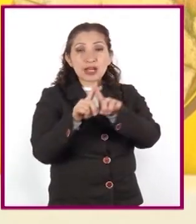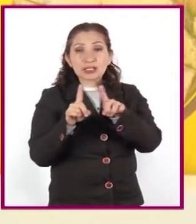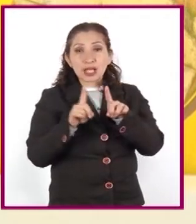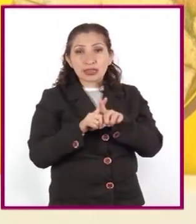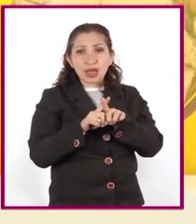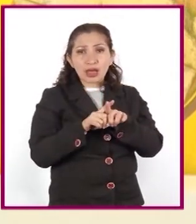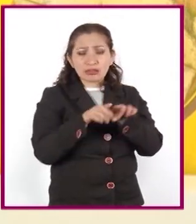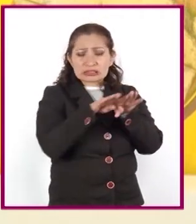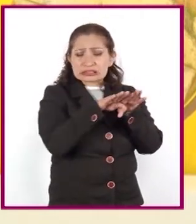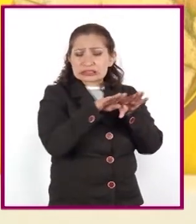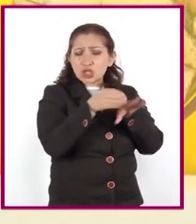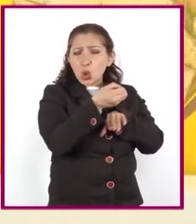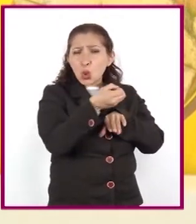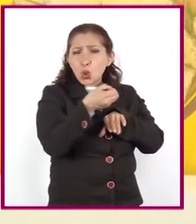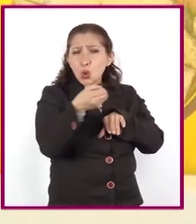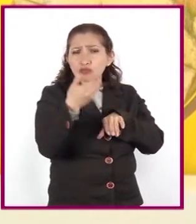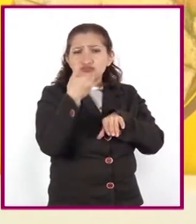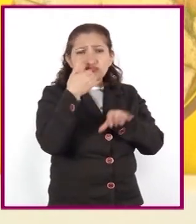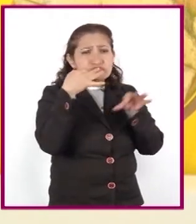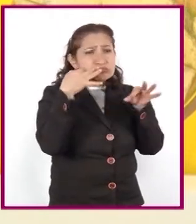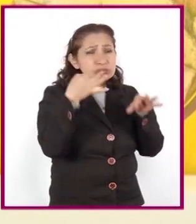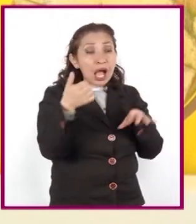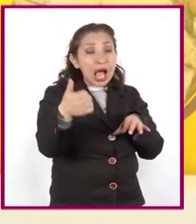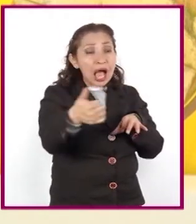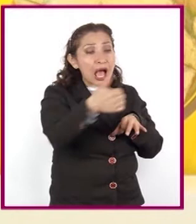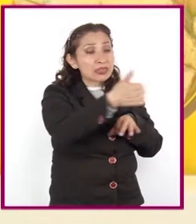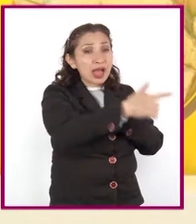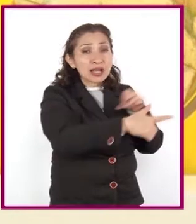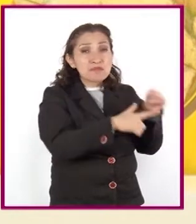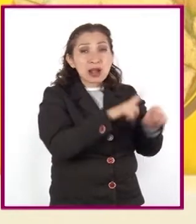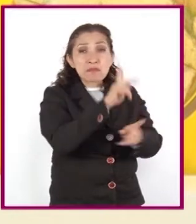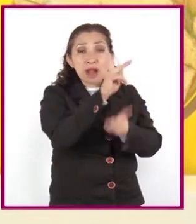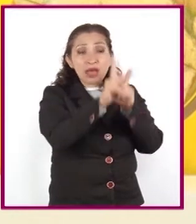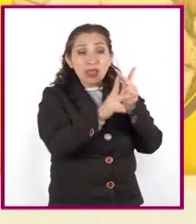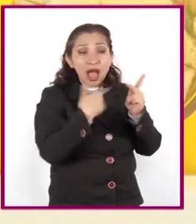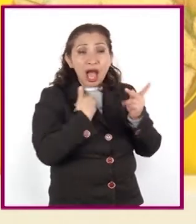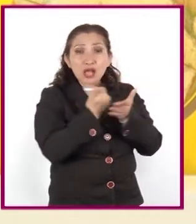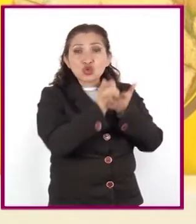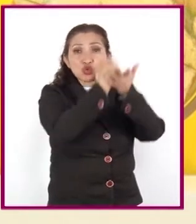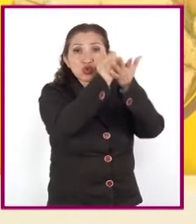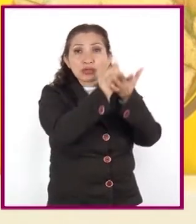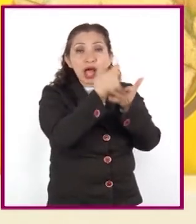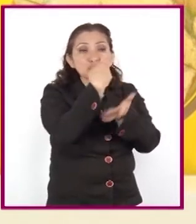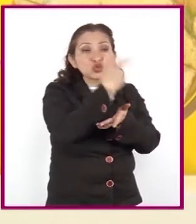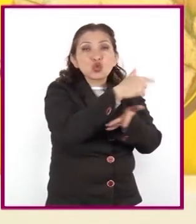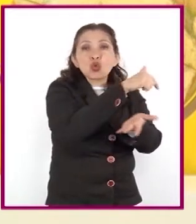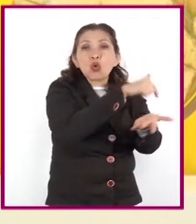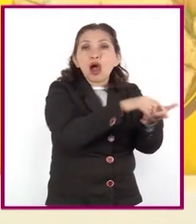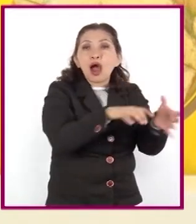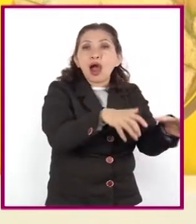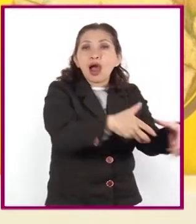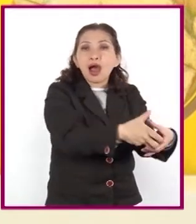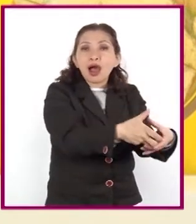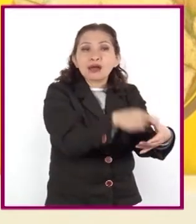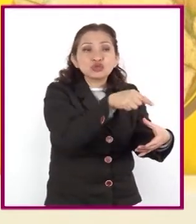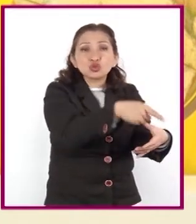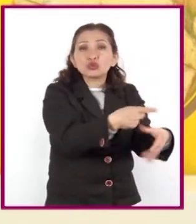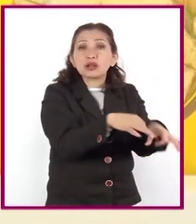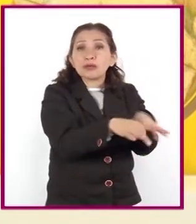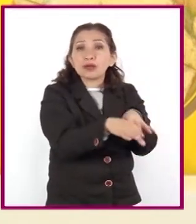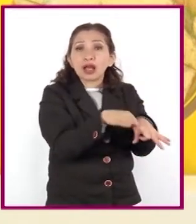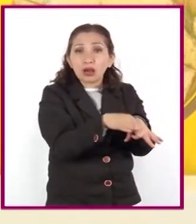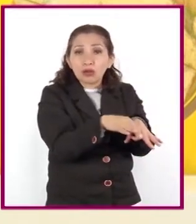equilibrio perfecto y cada especie cumple con una función en el ecosistema que habita. De modo que